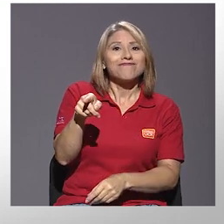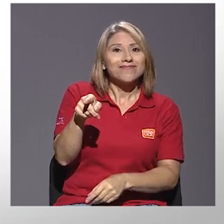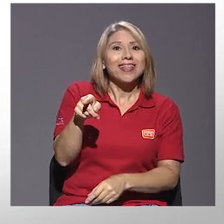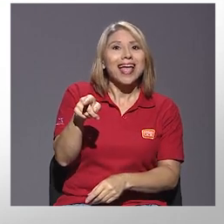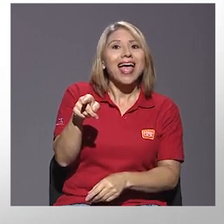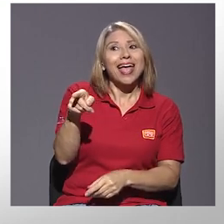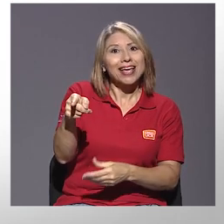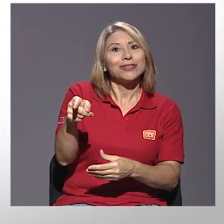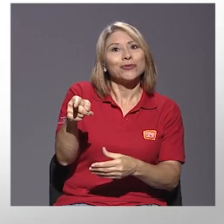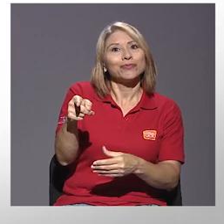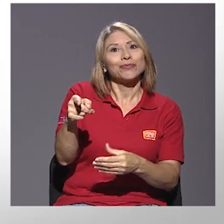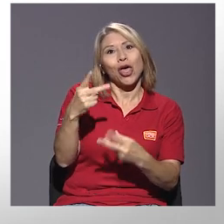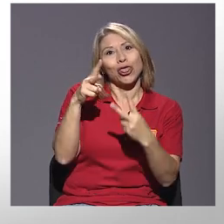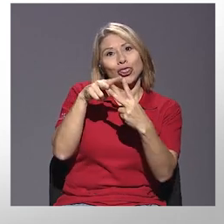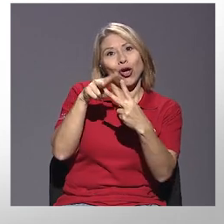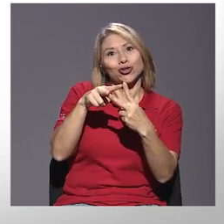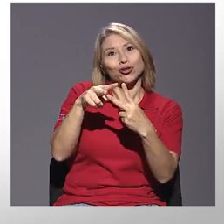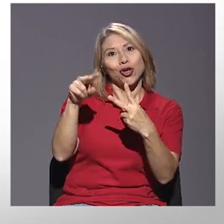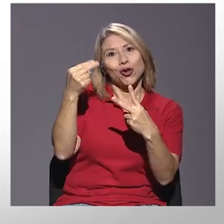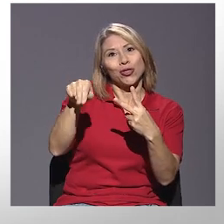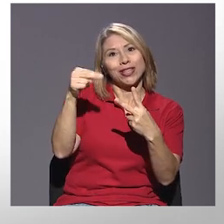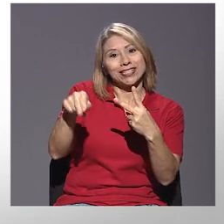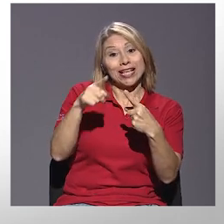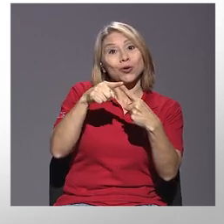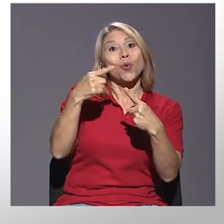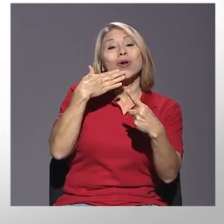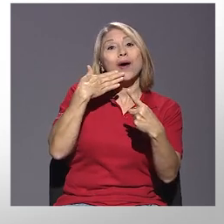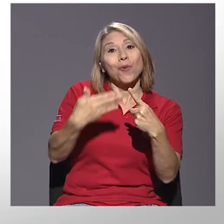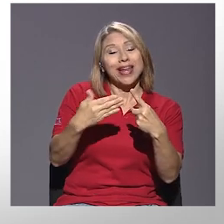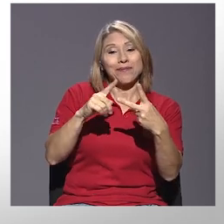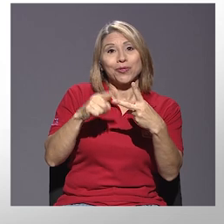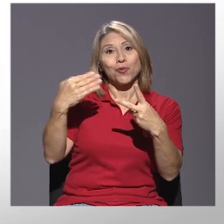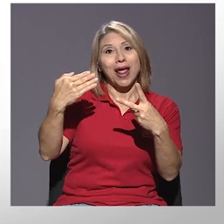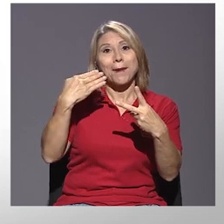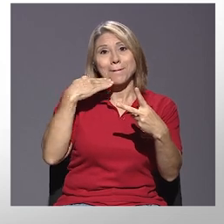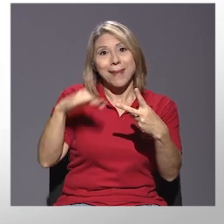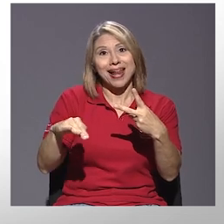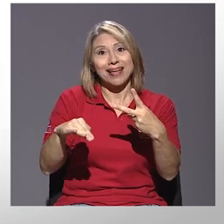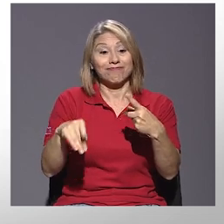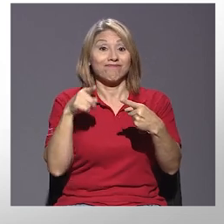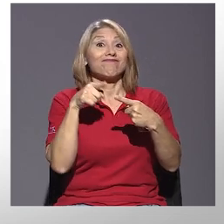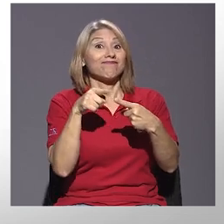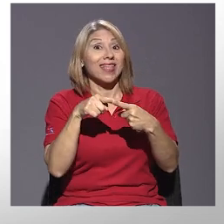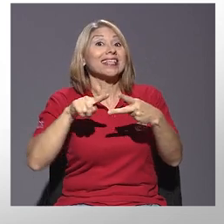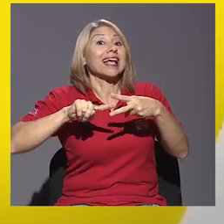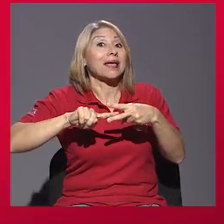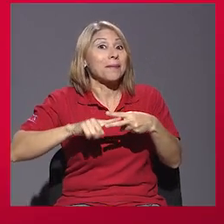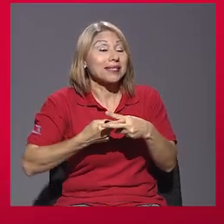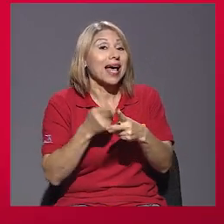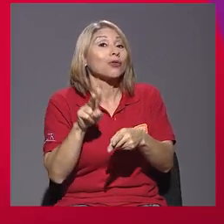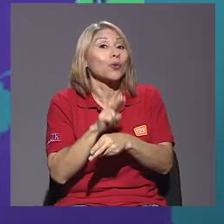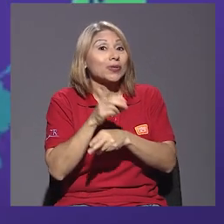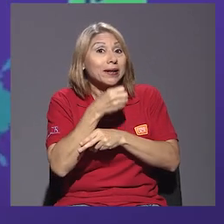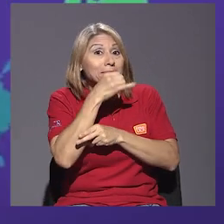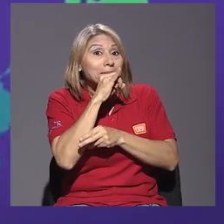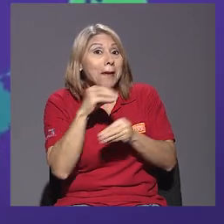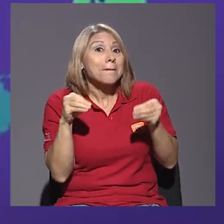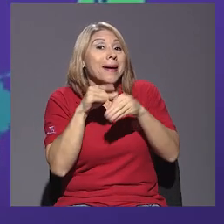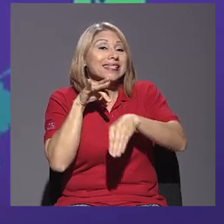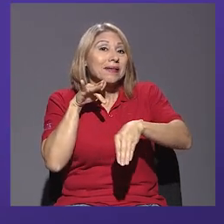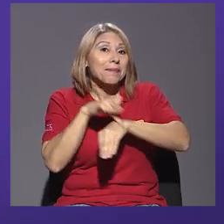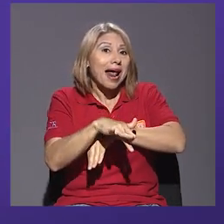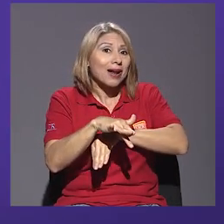una buena y una mala. Una buena es que están empezando a usarlo en forma más temprana. O sea, sus primeras relaciones sexuales, cuando inician sus primeras.